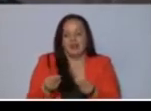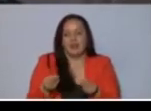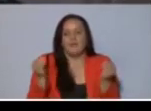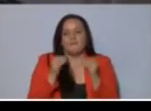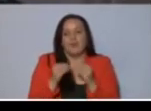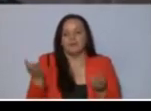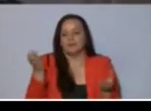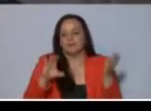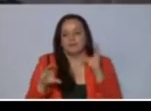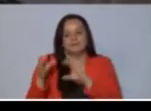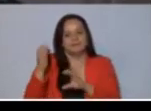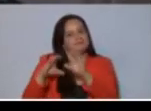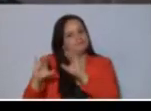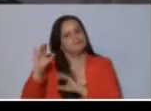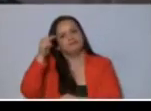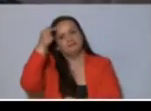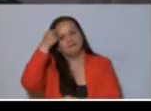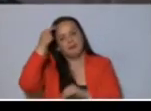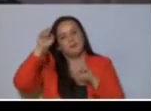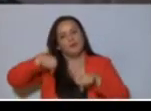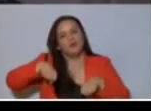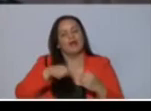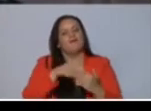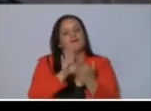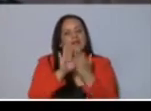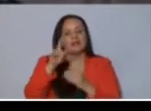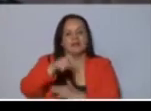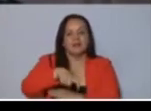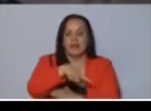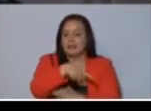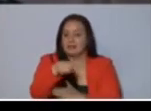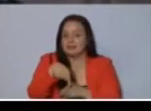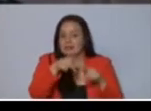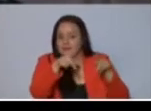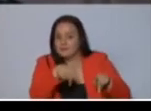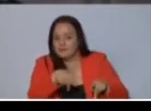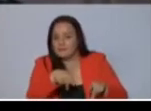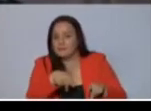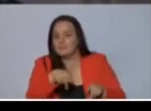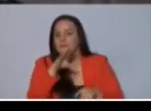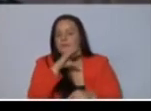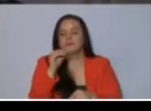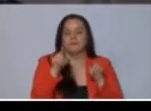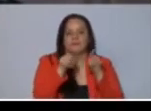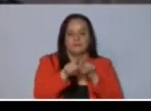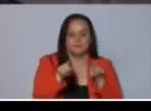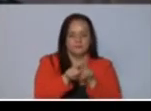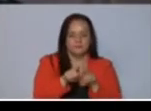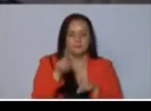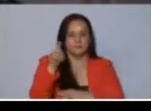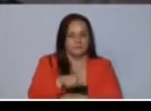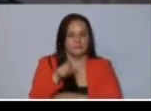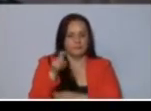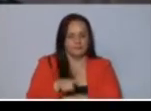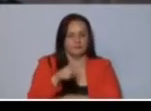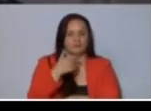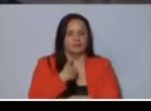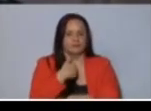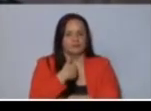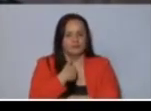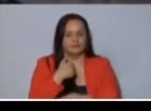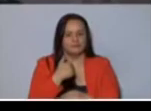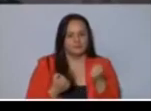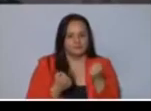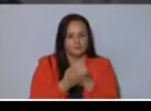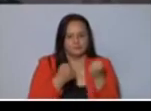las necesidades de toda esta gente y la necesidad que tenemos de apoyar a los sectores que aún están